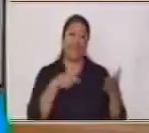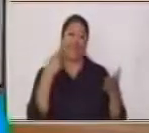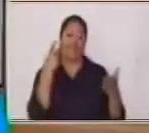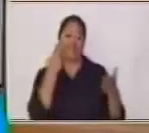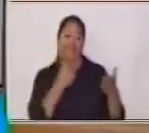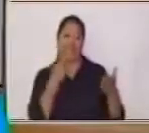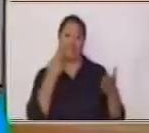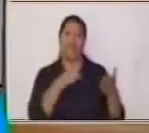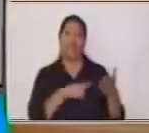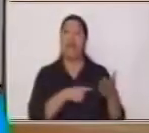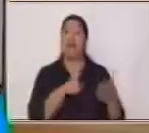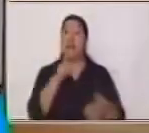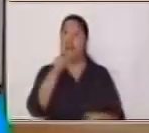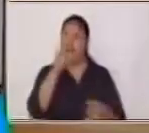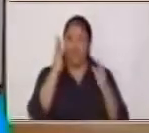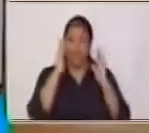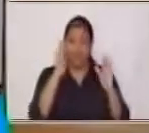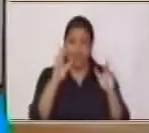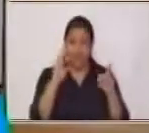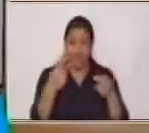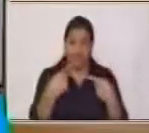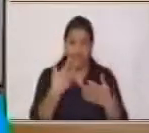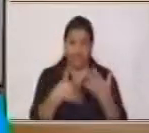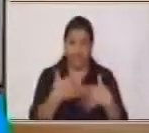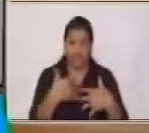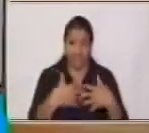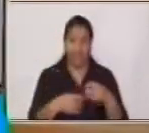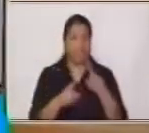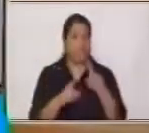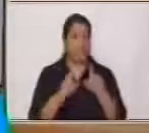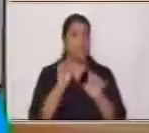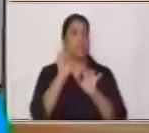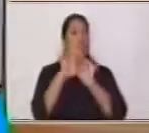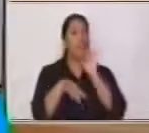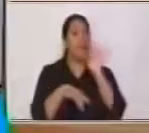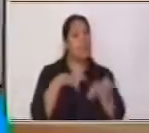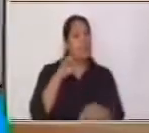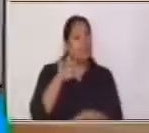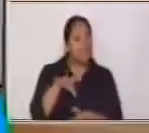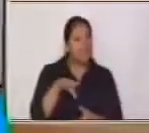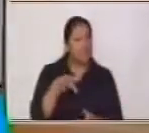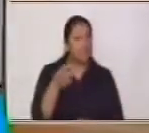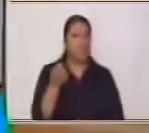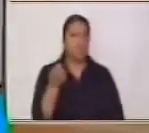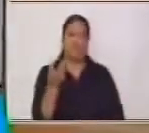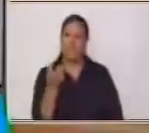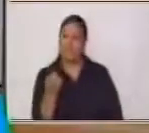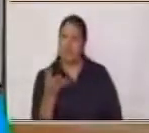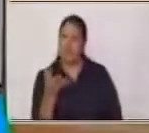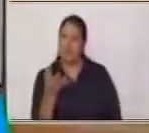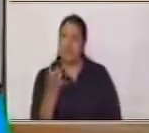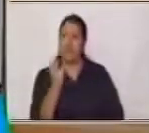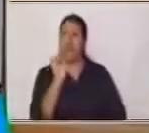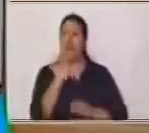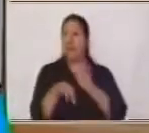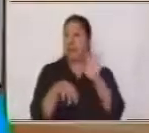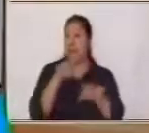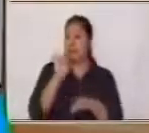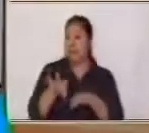ver Escuchen bien A veces Verdes A veces